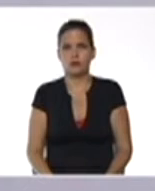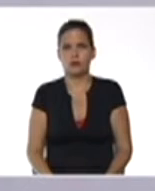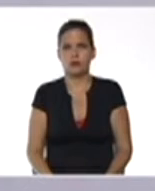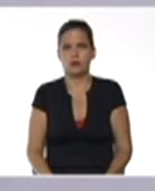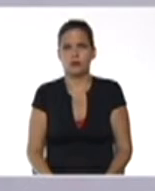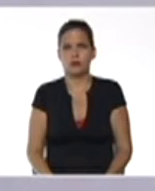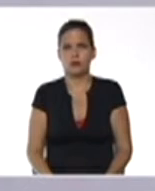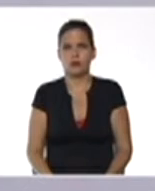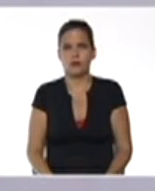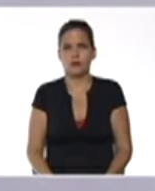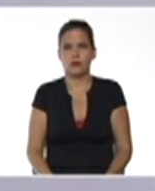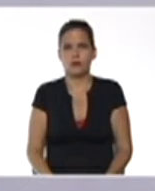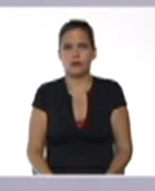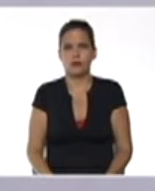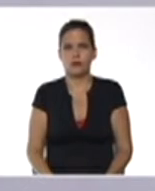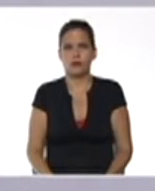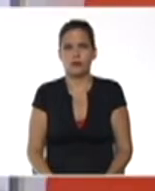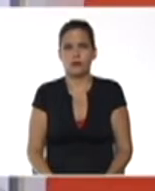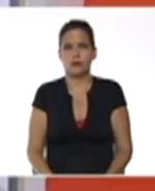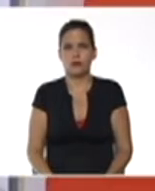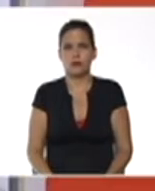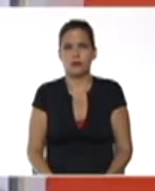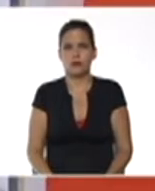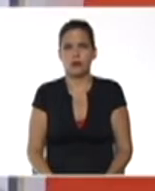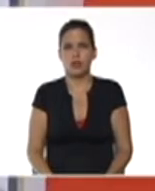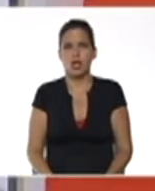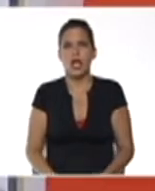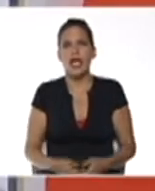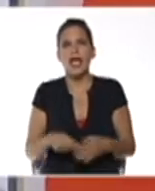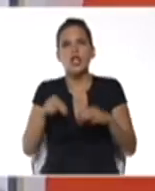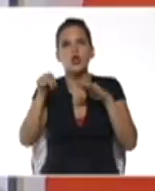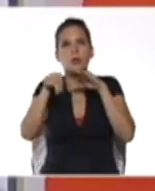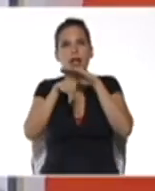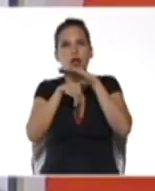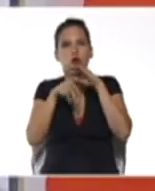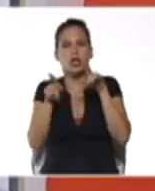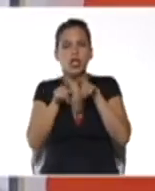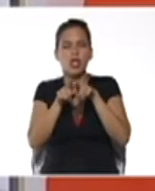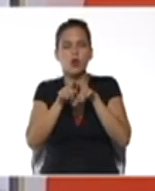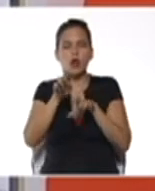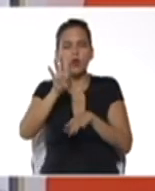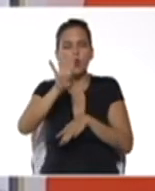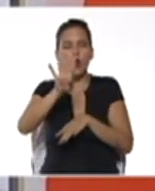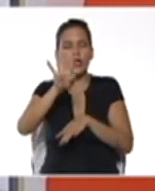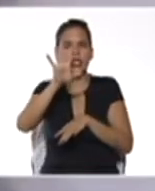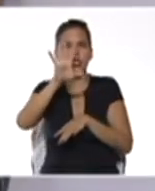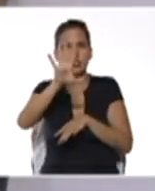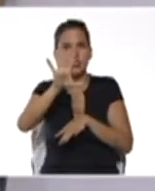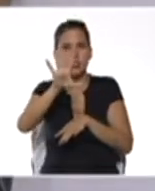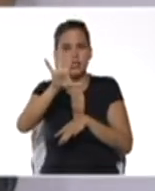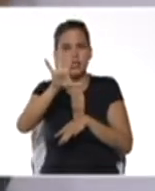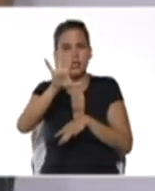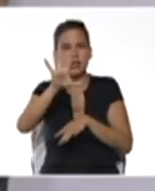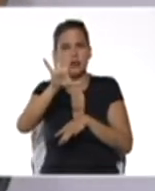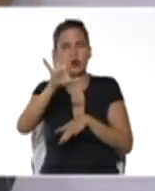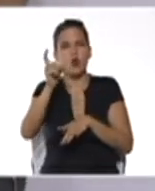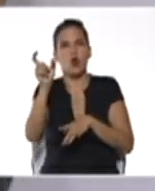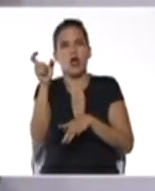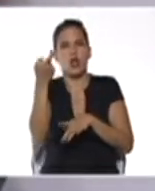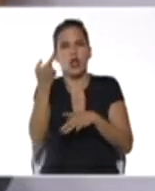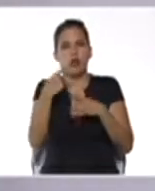el numerador queda igual 45 grados por pi porque se multiplica numerador por numerador